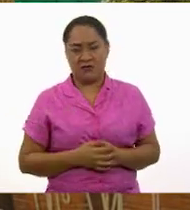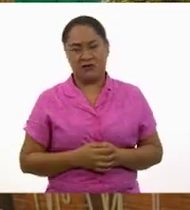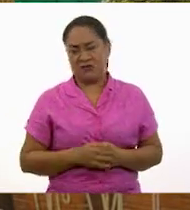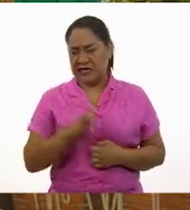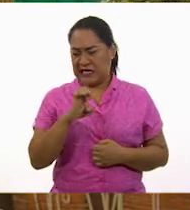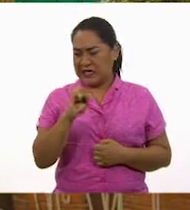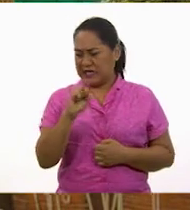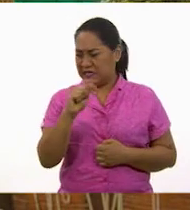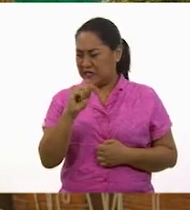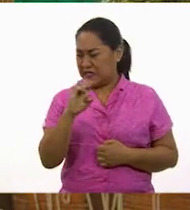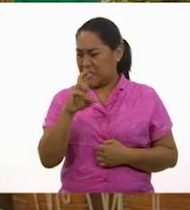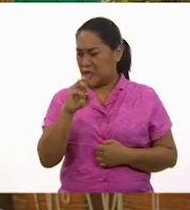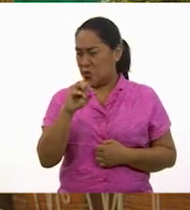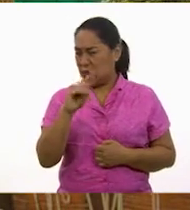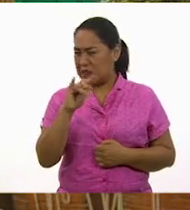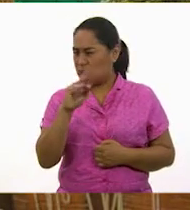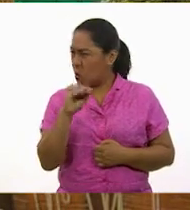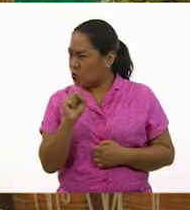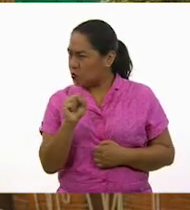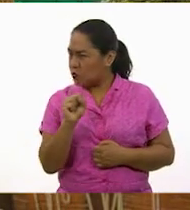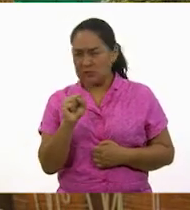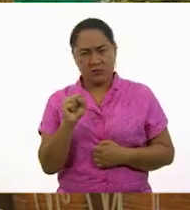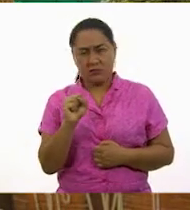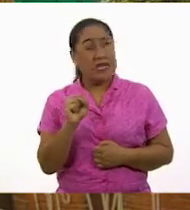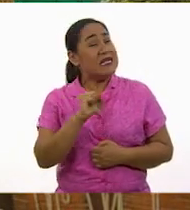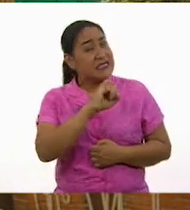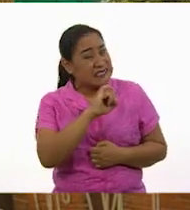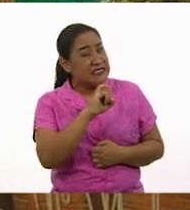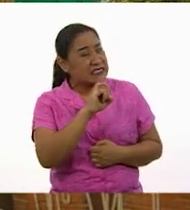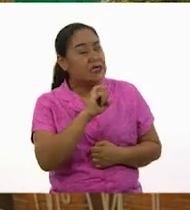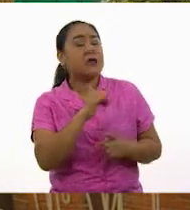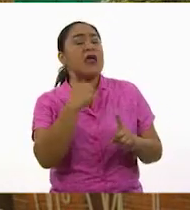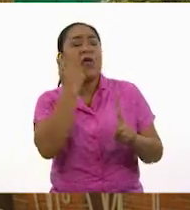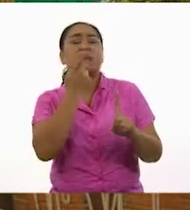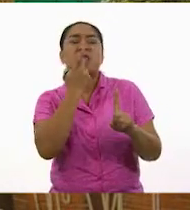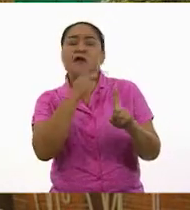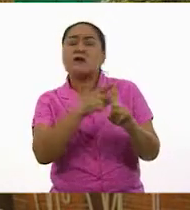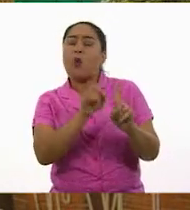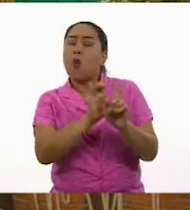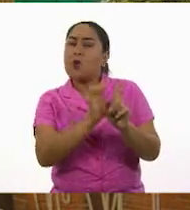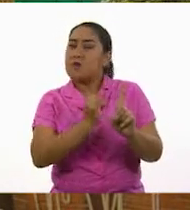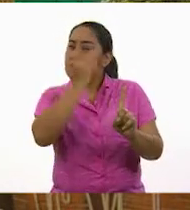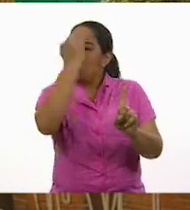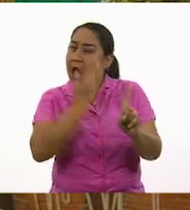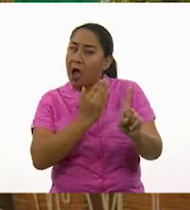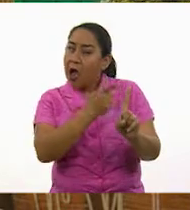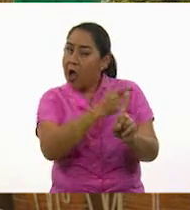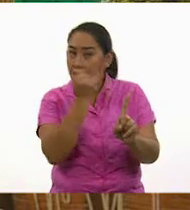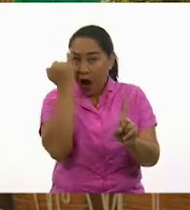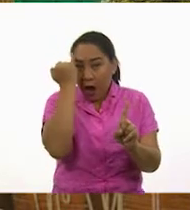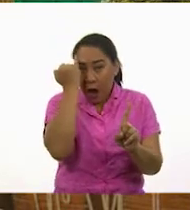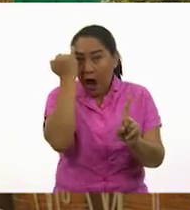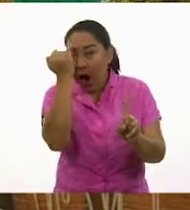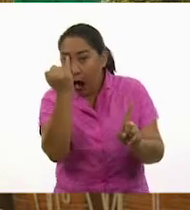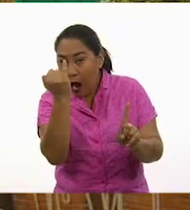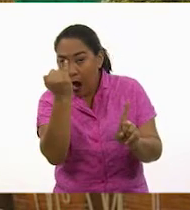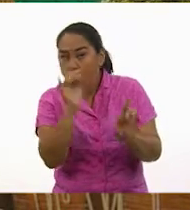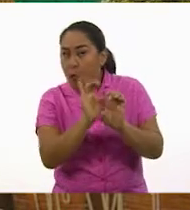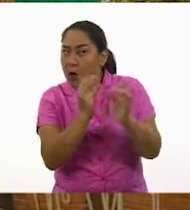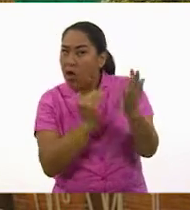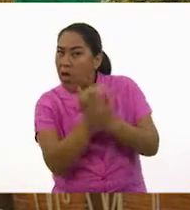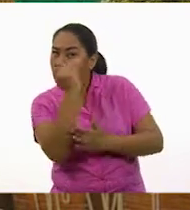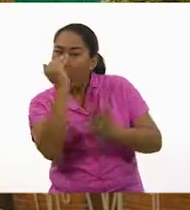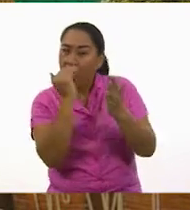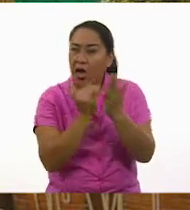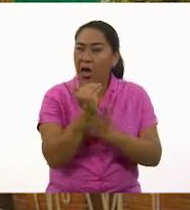¡Estereotipo! ¿Estereotipo? ¡Sí! Un estereotipo es una imagen o idea que normalmente es exagerada